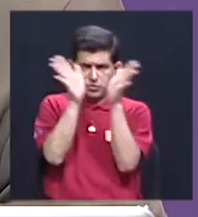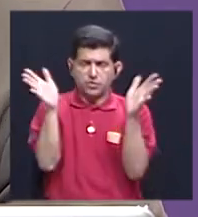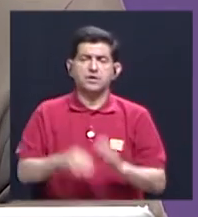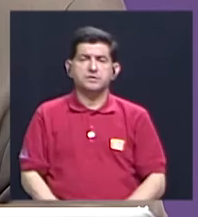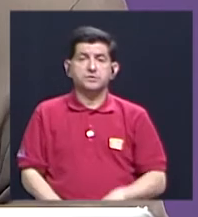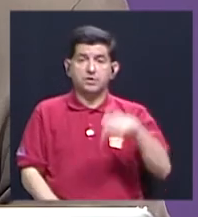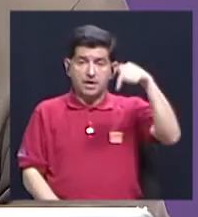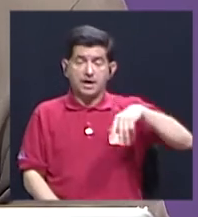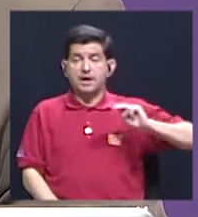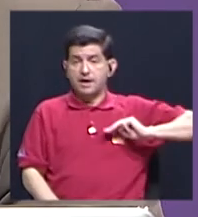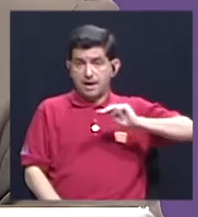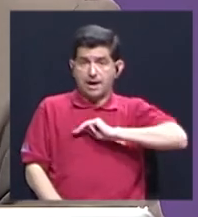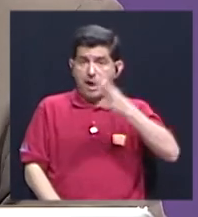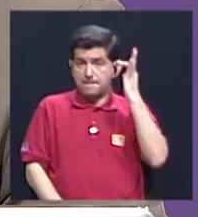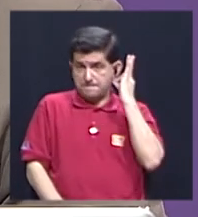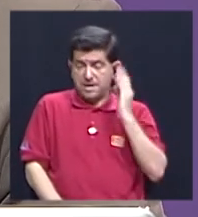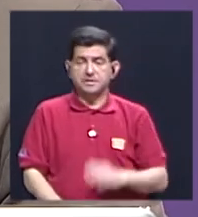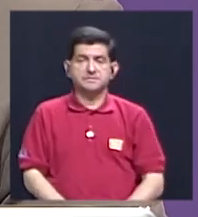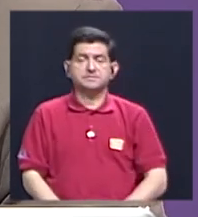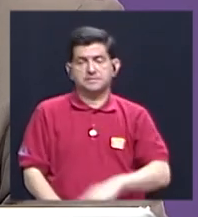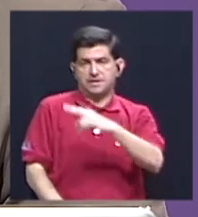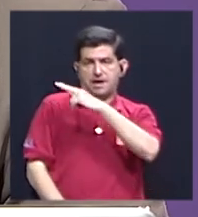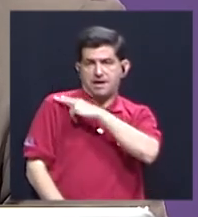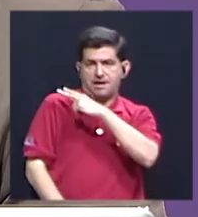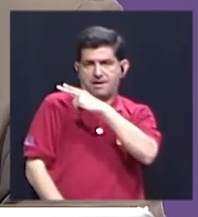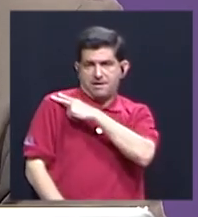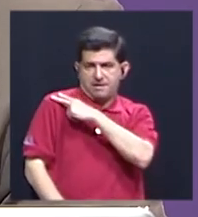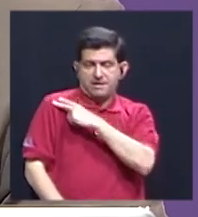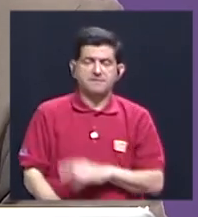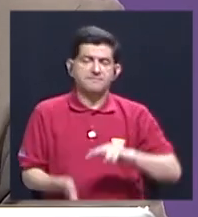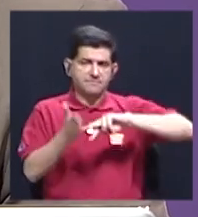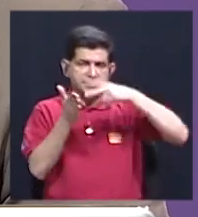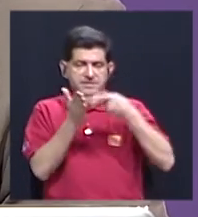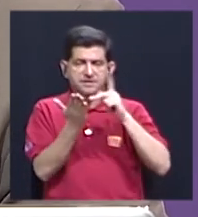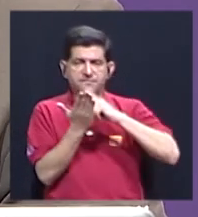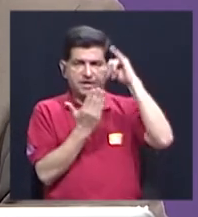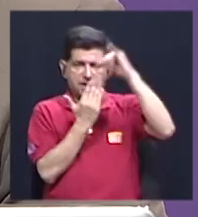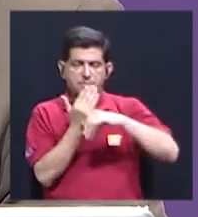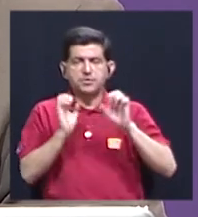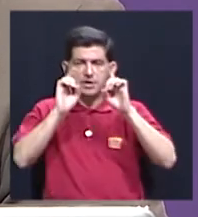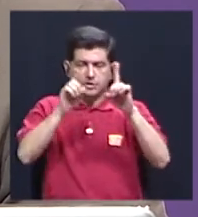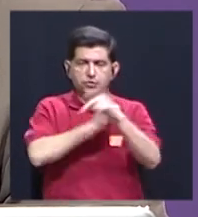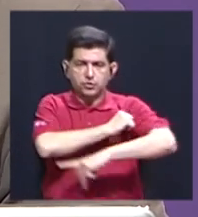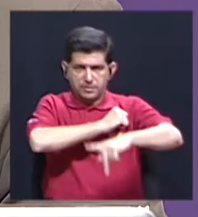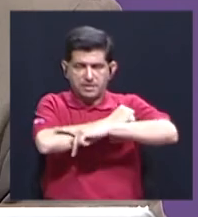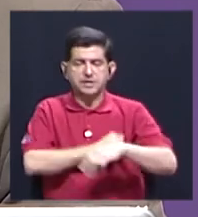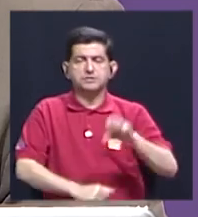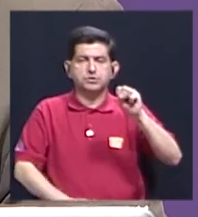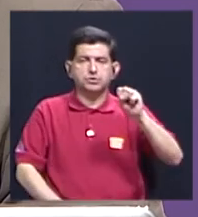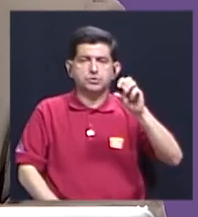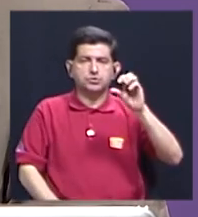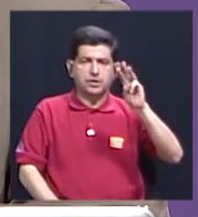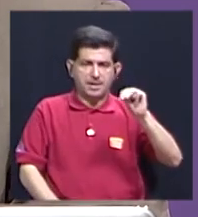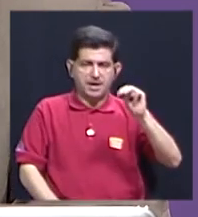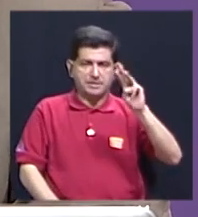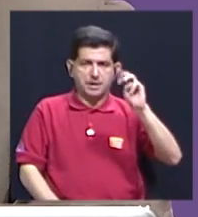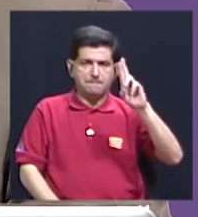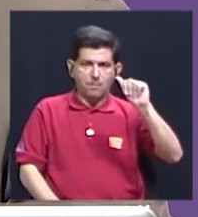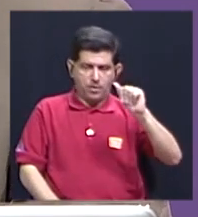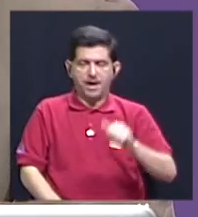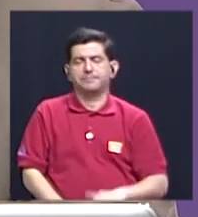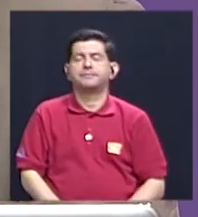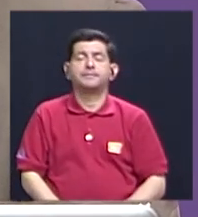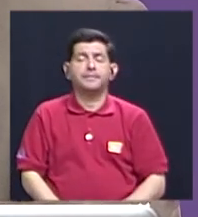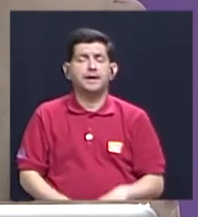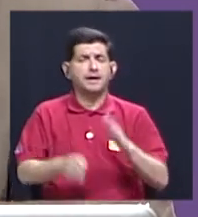Estamos con la ministra, la jefa de lo que significa el proyecto de educación de nuestro país, doña Sonia Marta. doña Sonia,